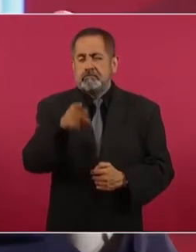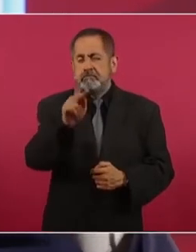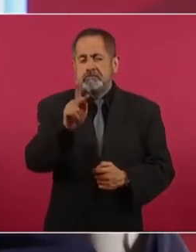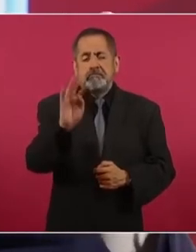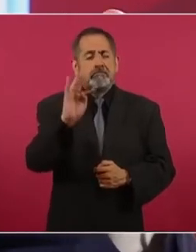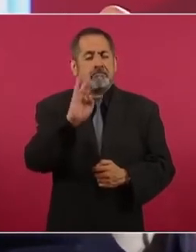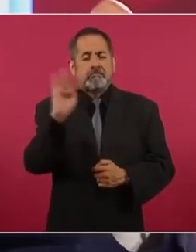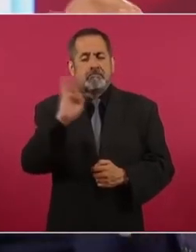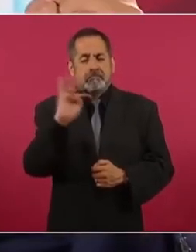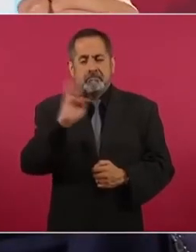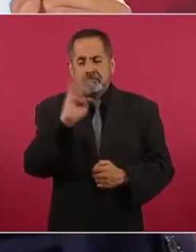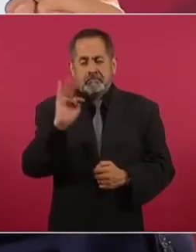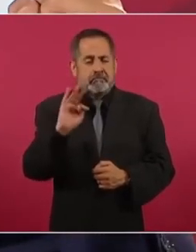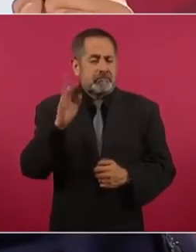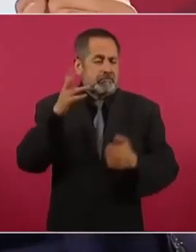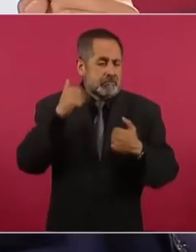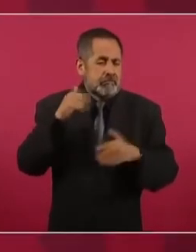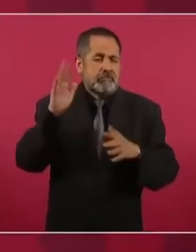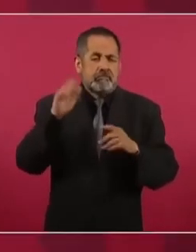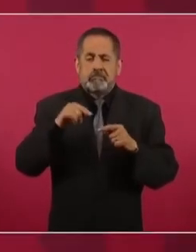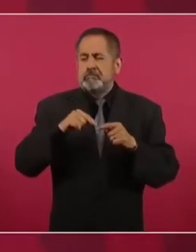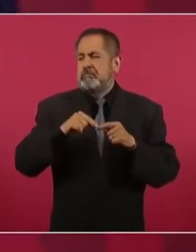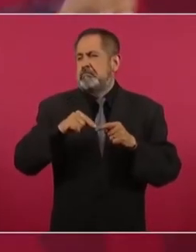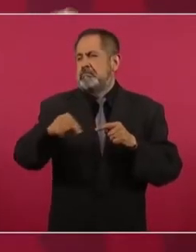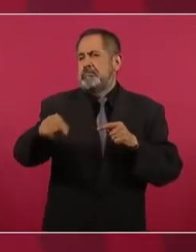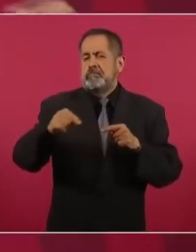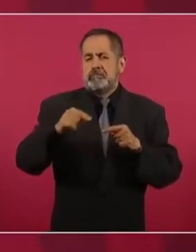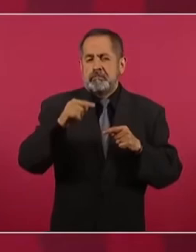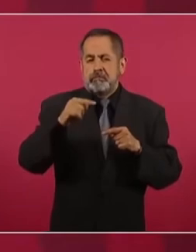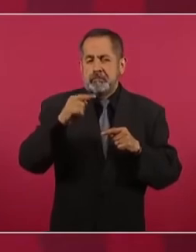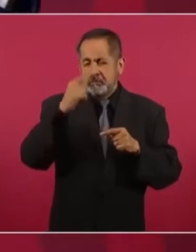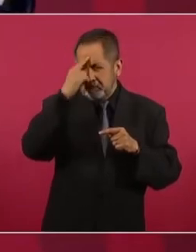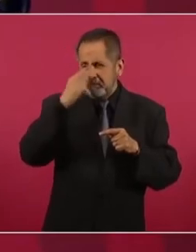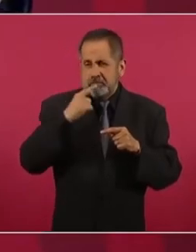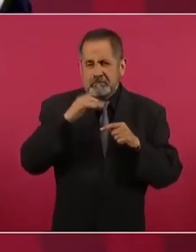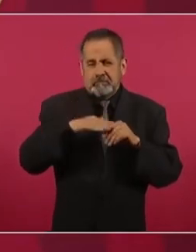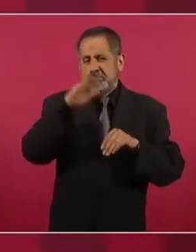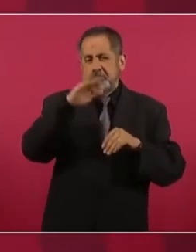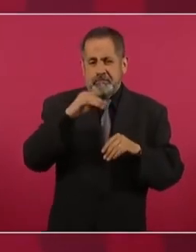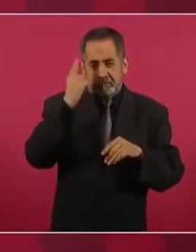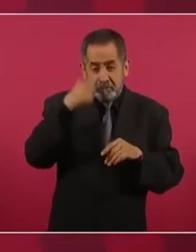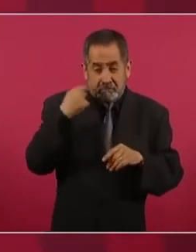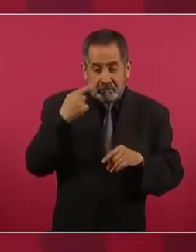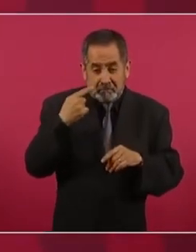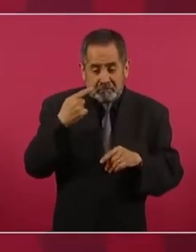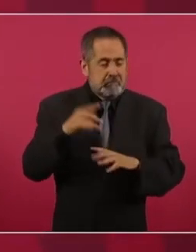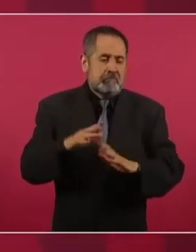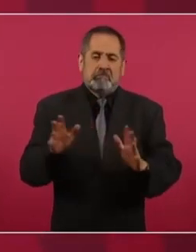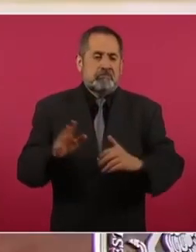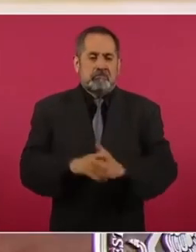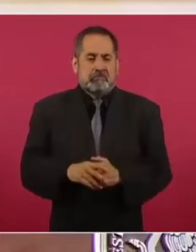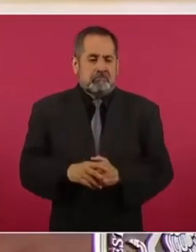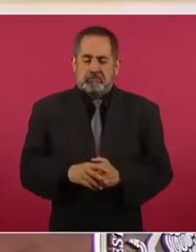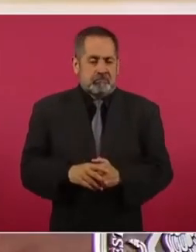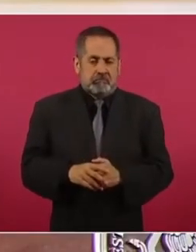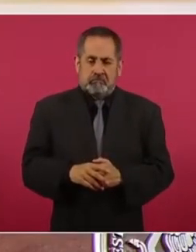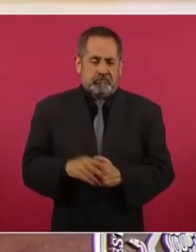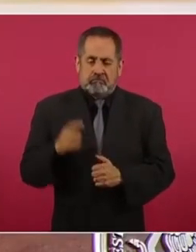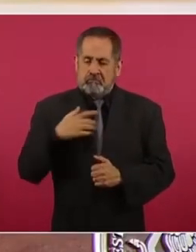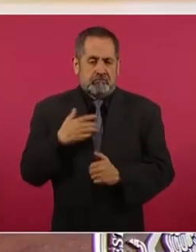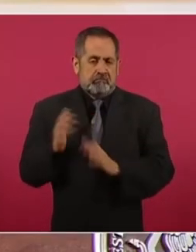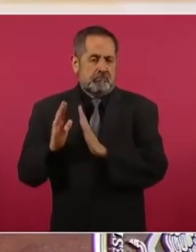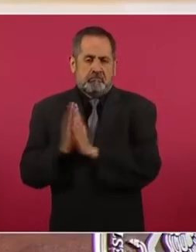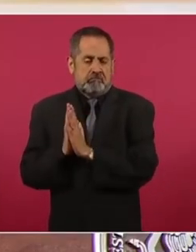tardo media hora más, no lo estaría contando.